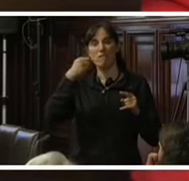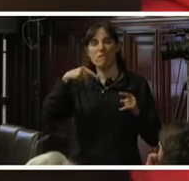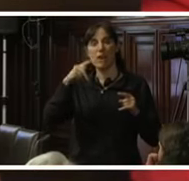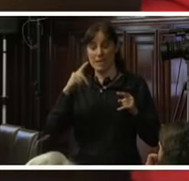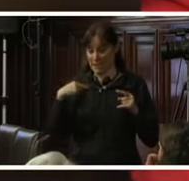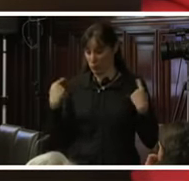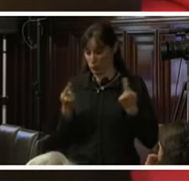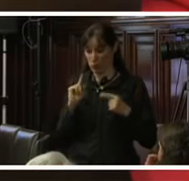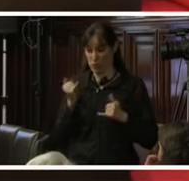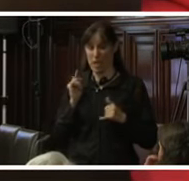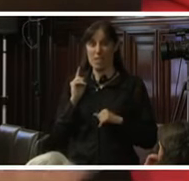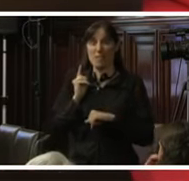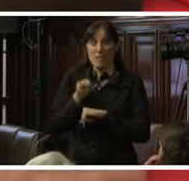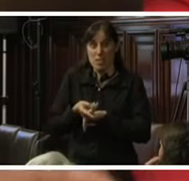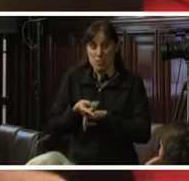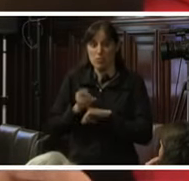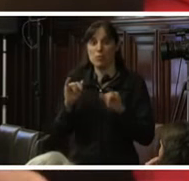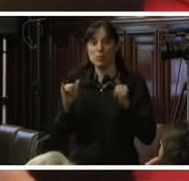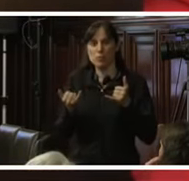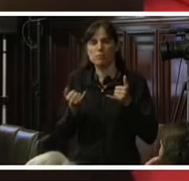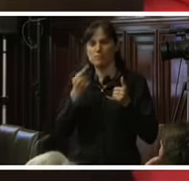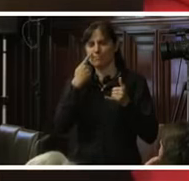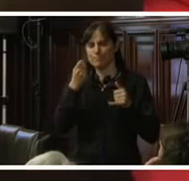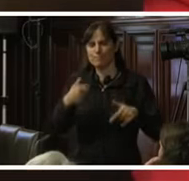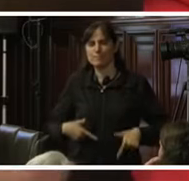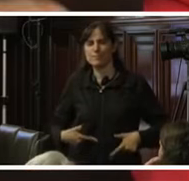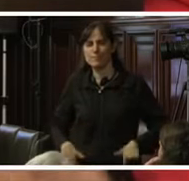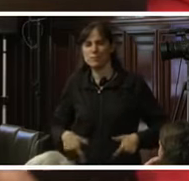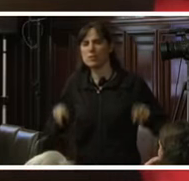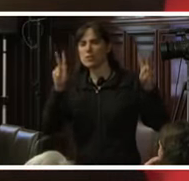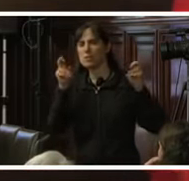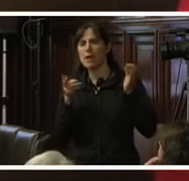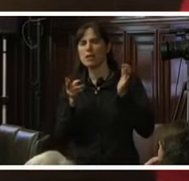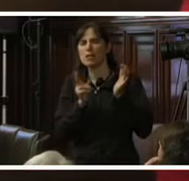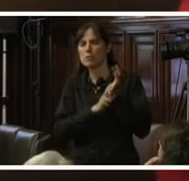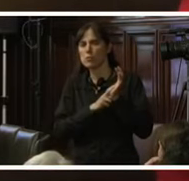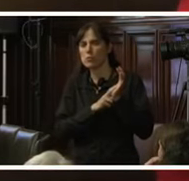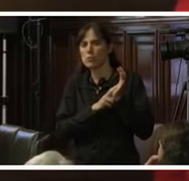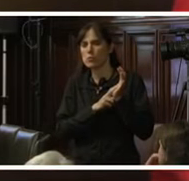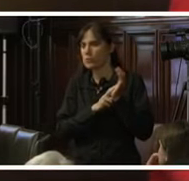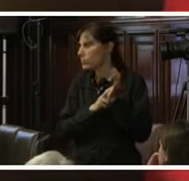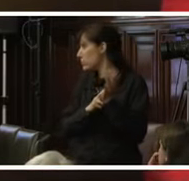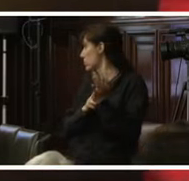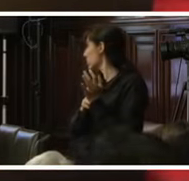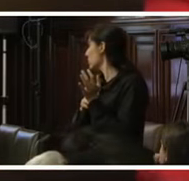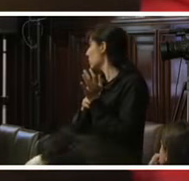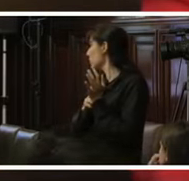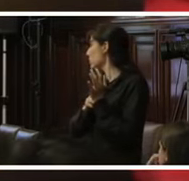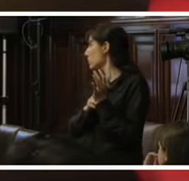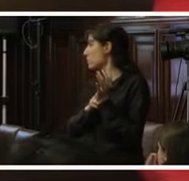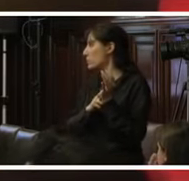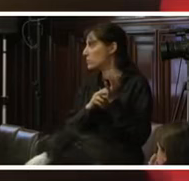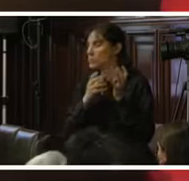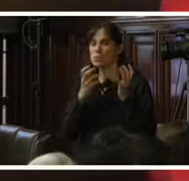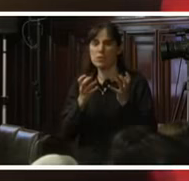sobre el comportamiento de la Superintendencia Nacional Tributaria frente... Sí, termino. Entonces, es que para que queden claras las